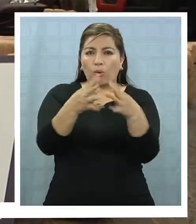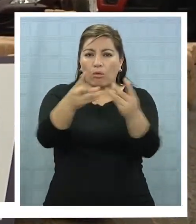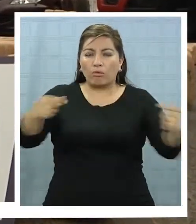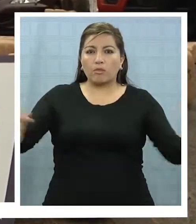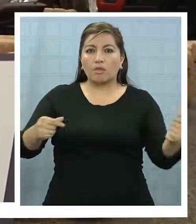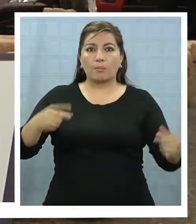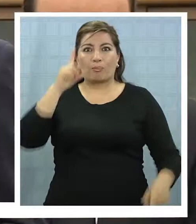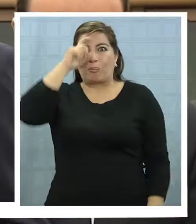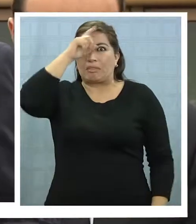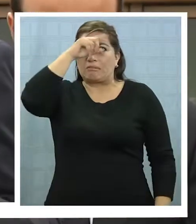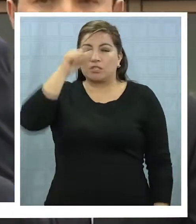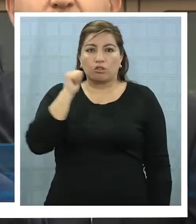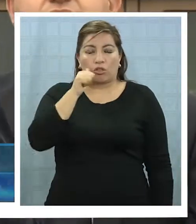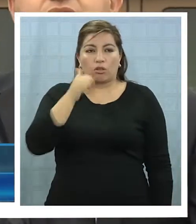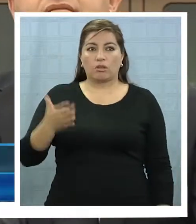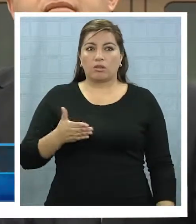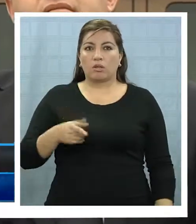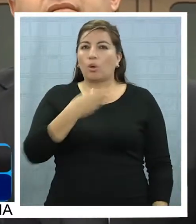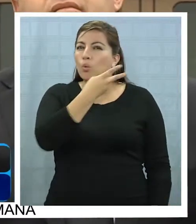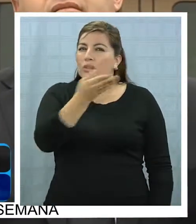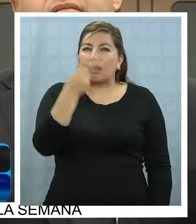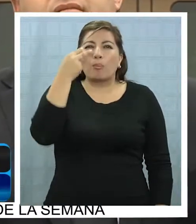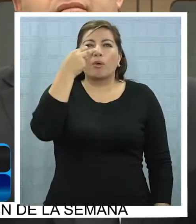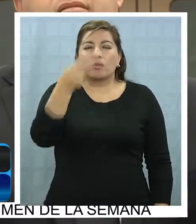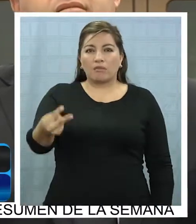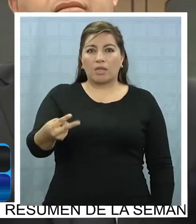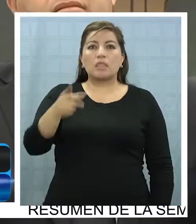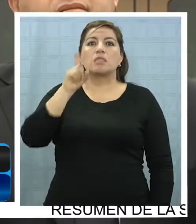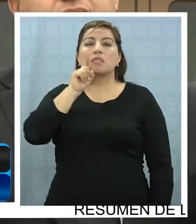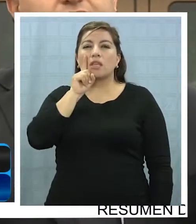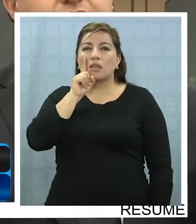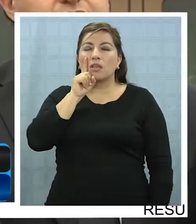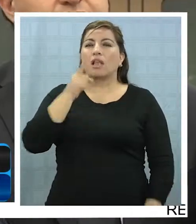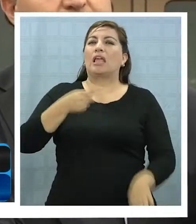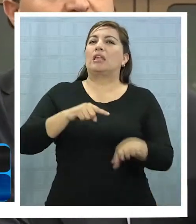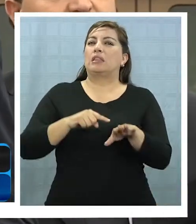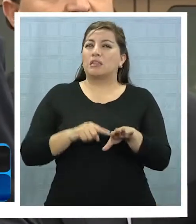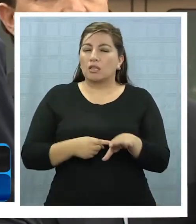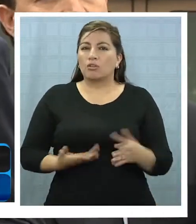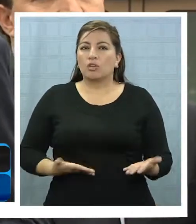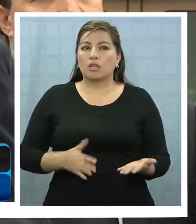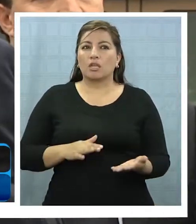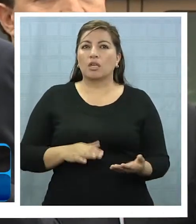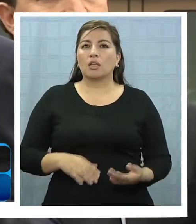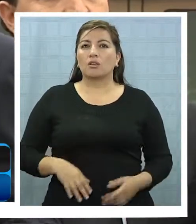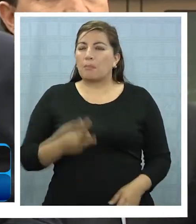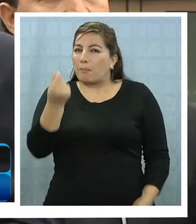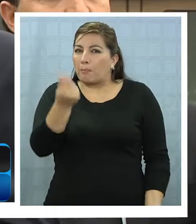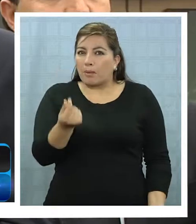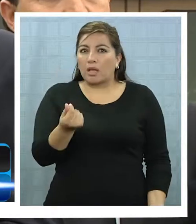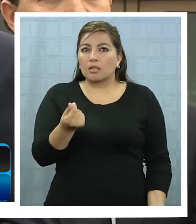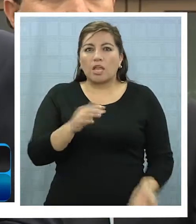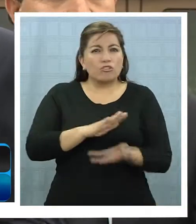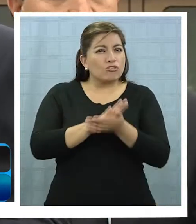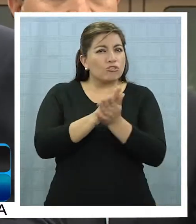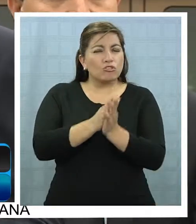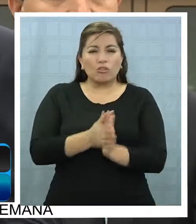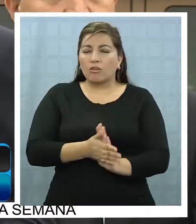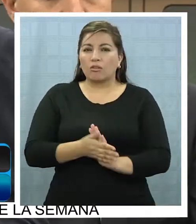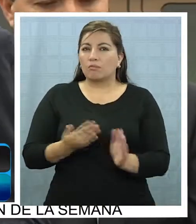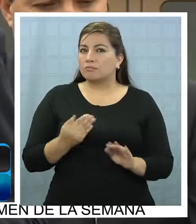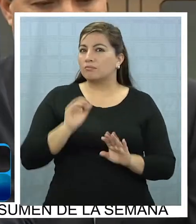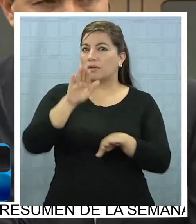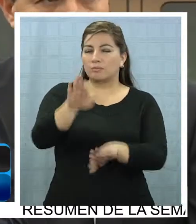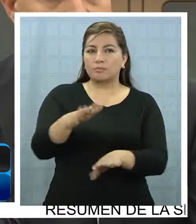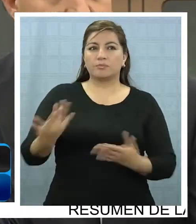ustedes pueden ver, son organizaciones que tienen la tecnología, los recursos, las condiciones, un